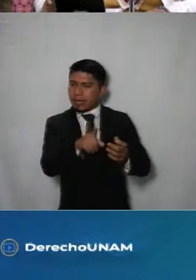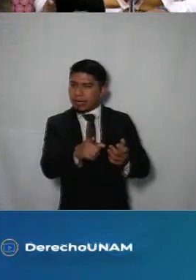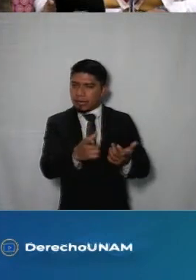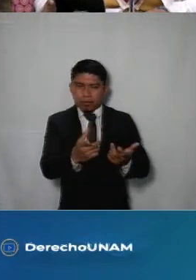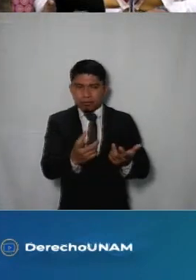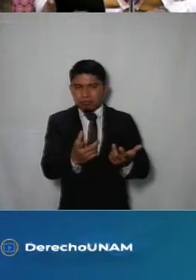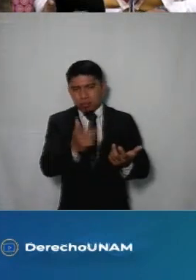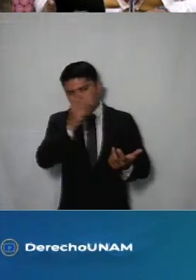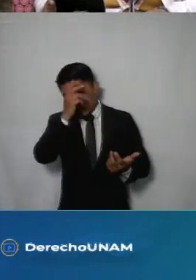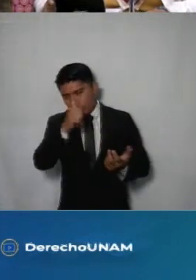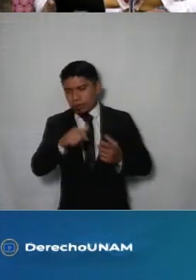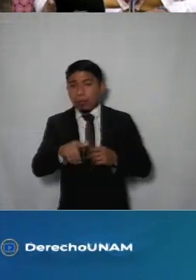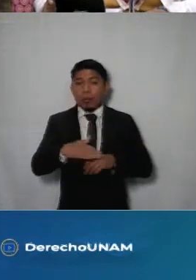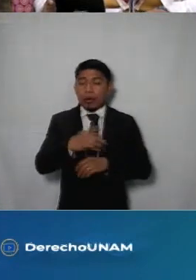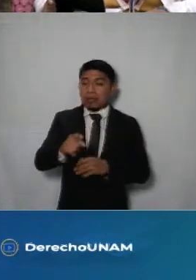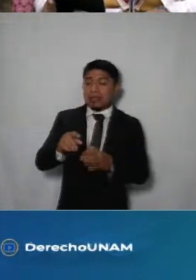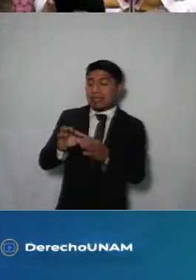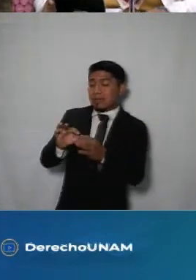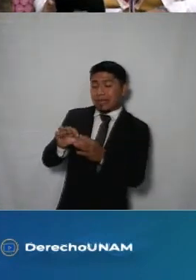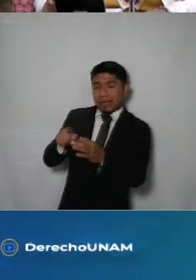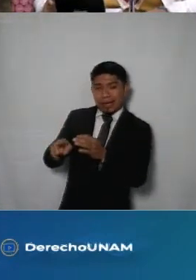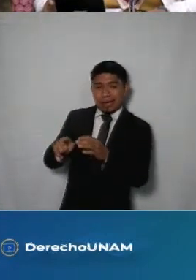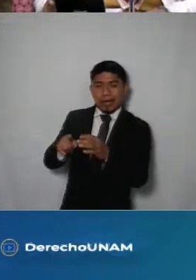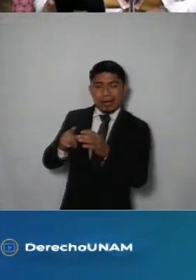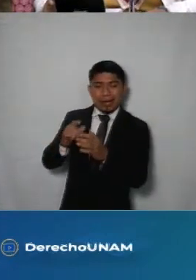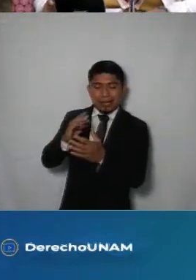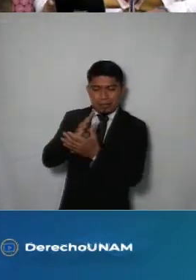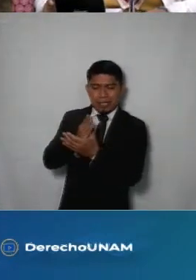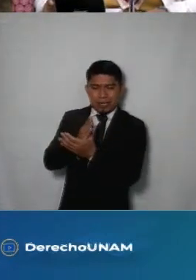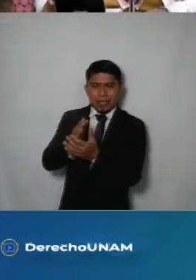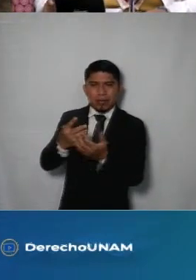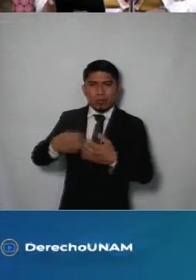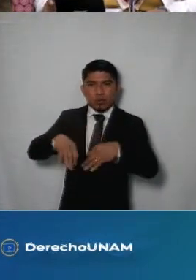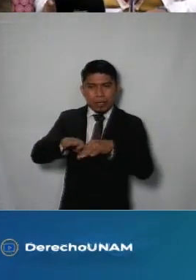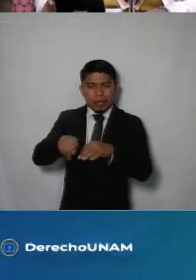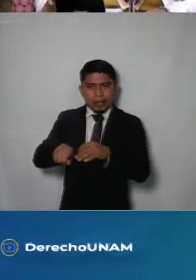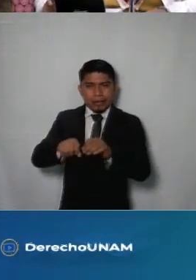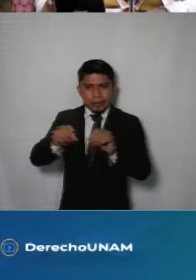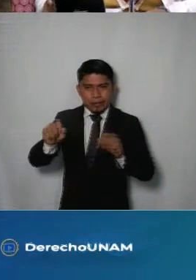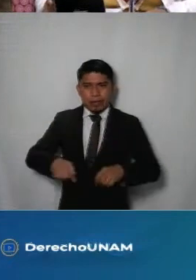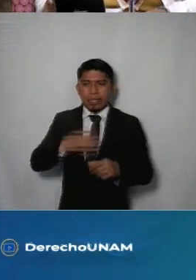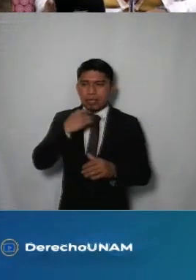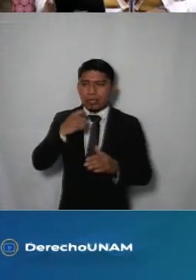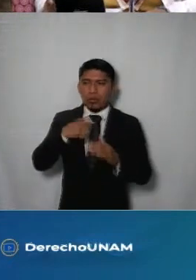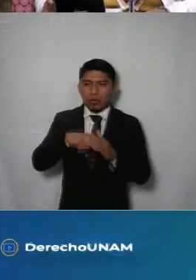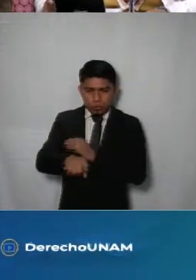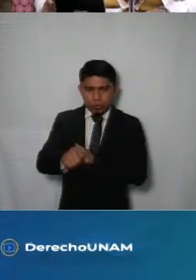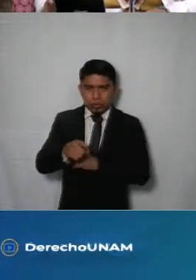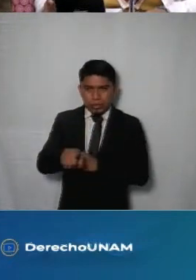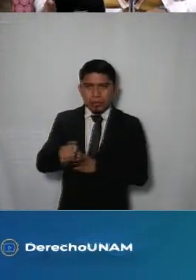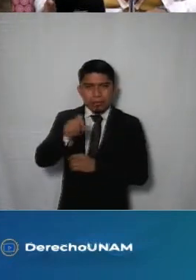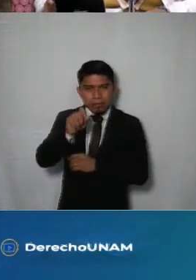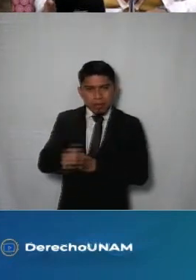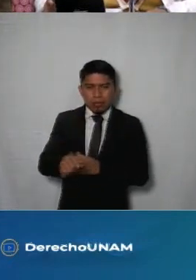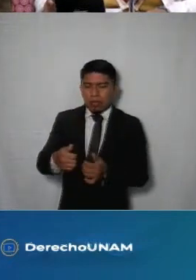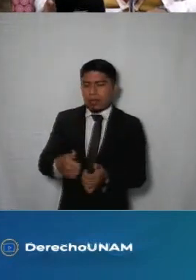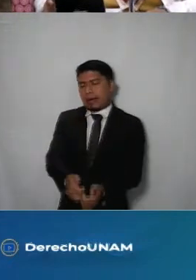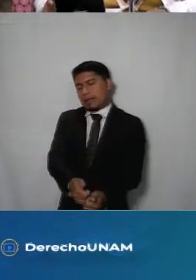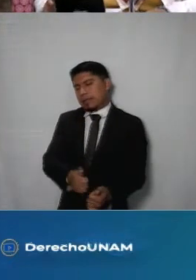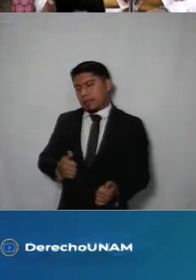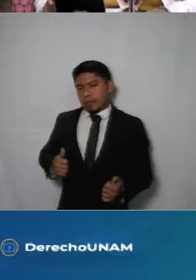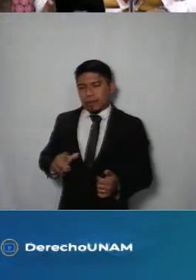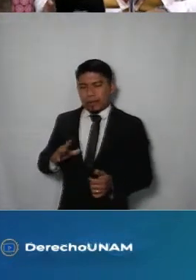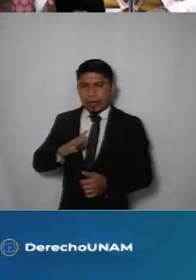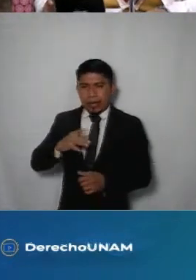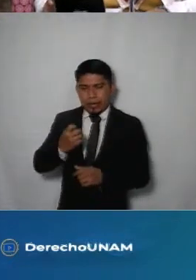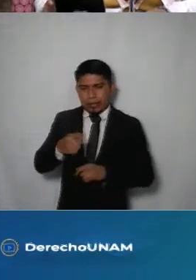relevante exponer este recurso de revisión para comentar sobre el papel fundamental del sistema anticorrupción y del rezago